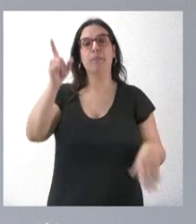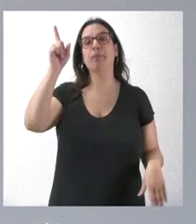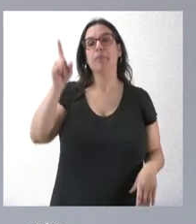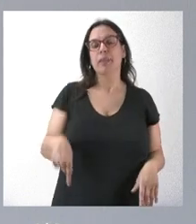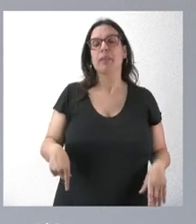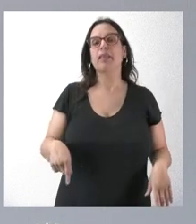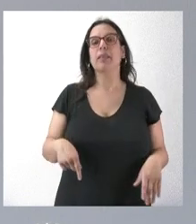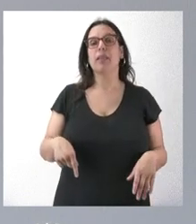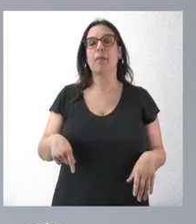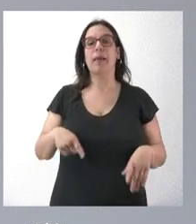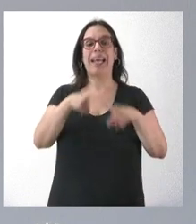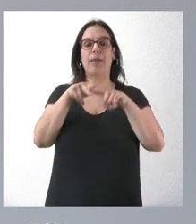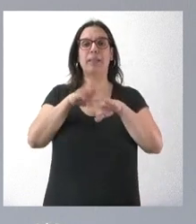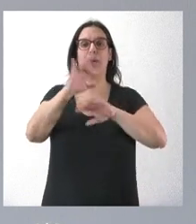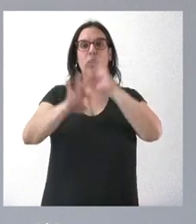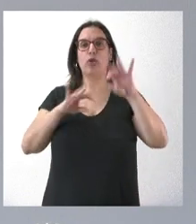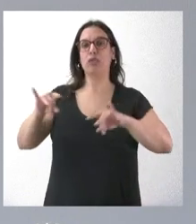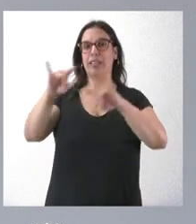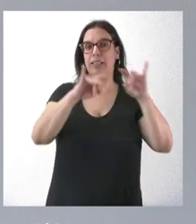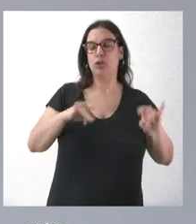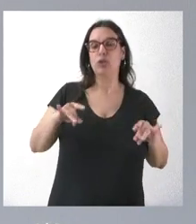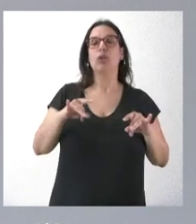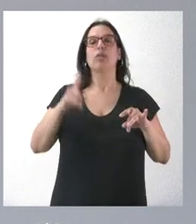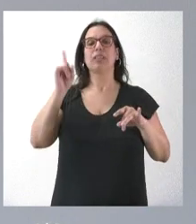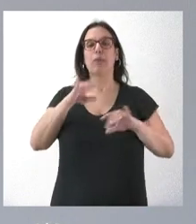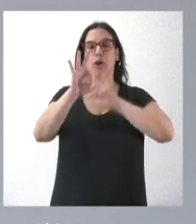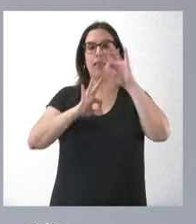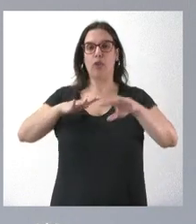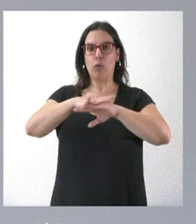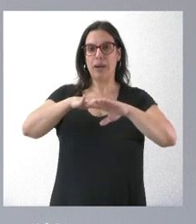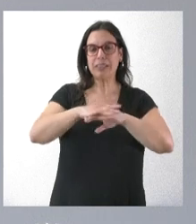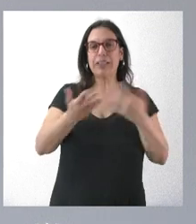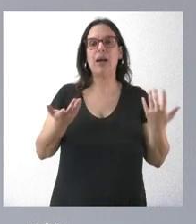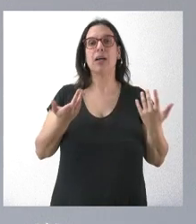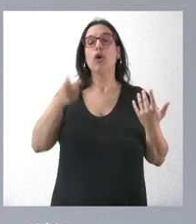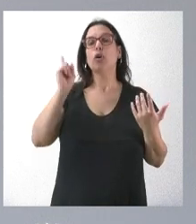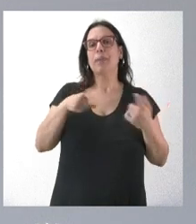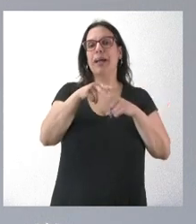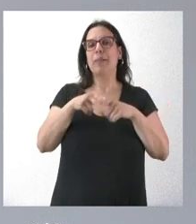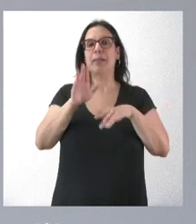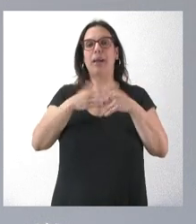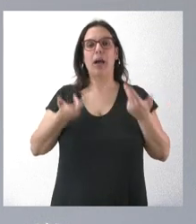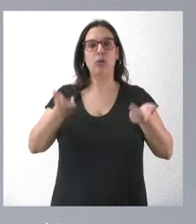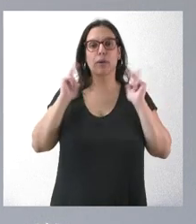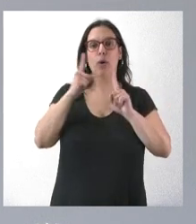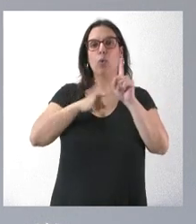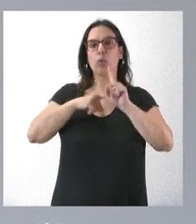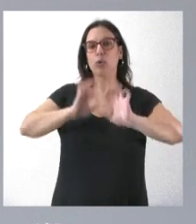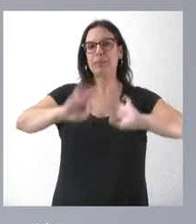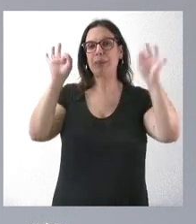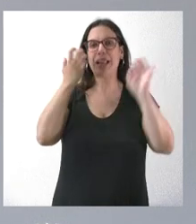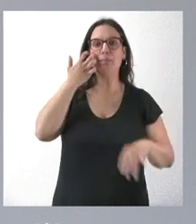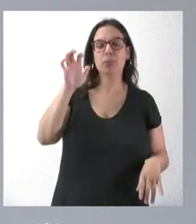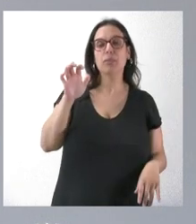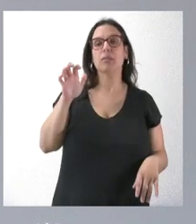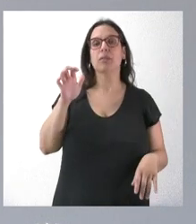instrumentos de ordenación del territorio, instrumentos de planeamiento urbanístico o instrumentos como es autorizaciones de uso excepcional del suelo rígico